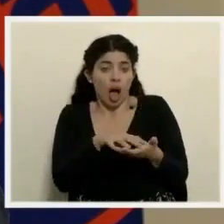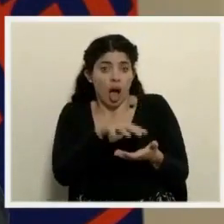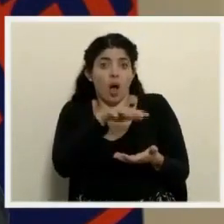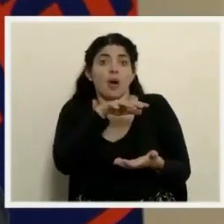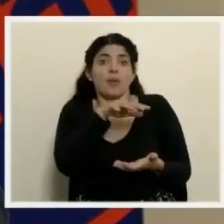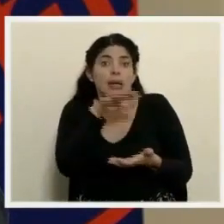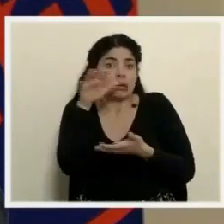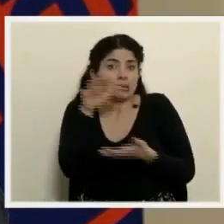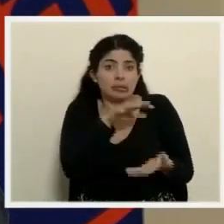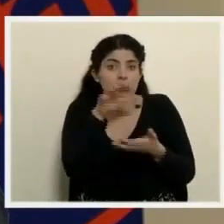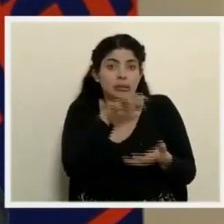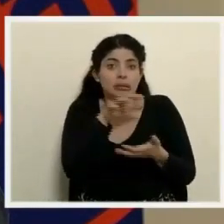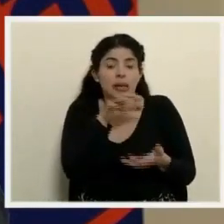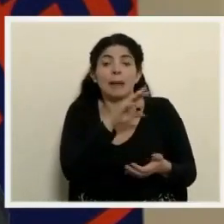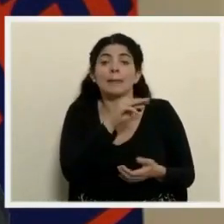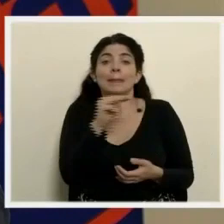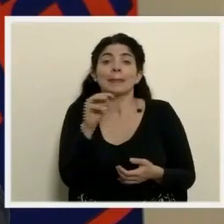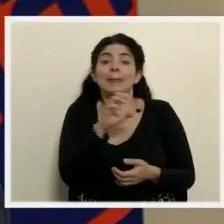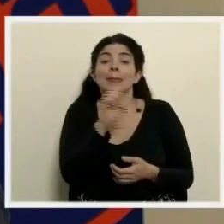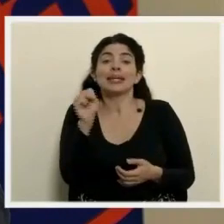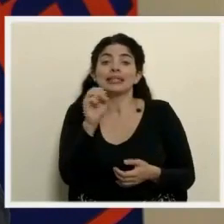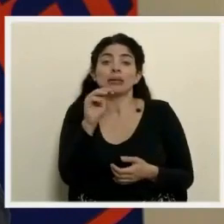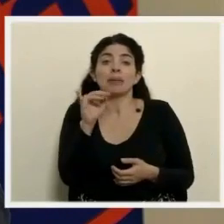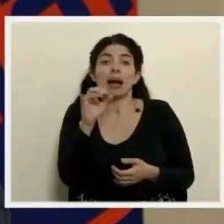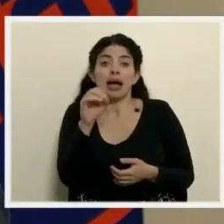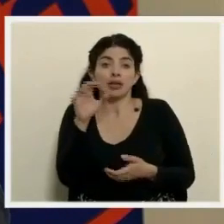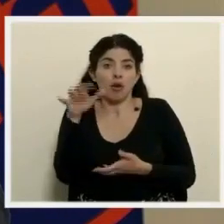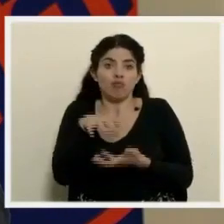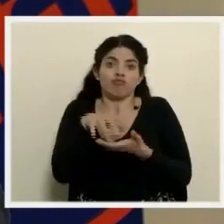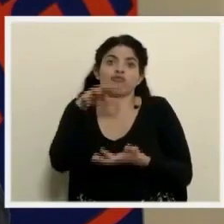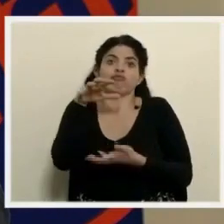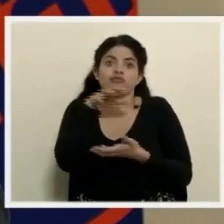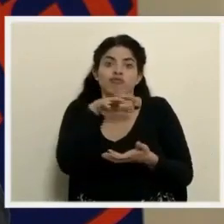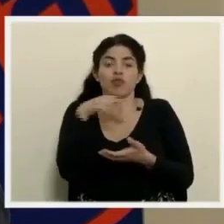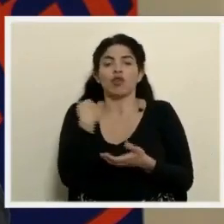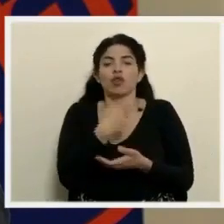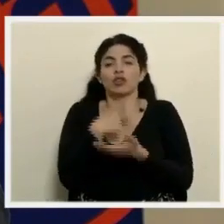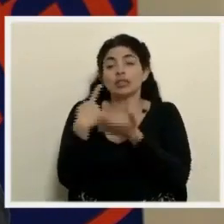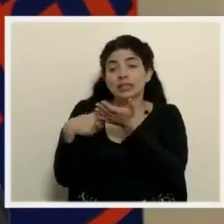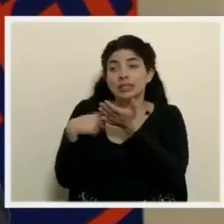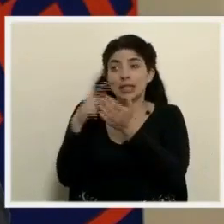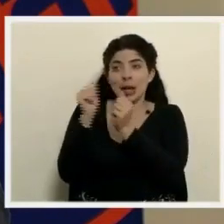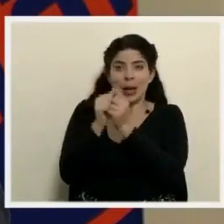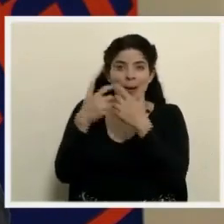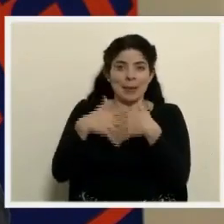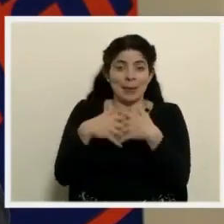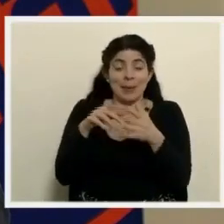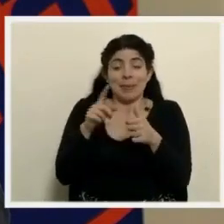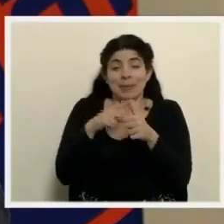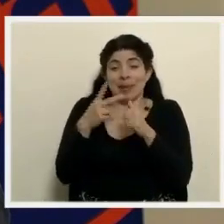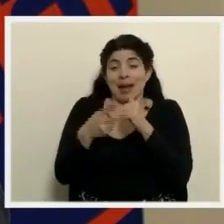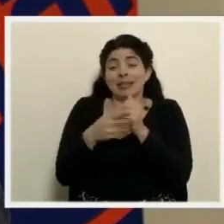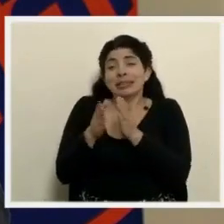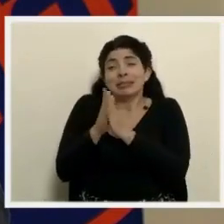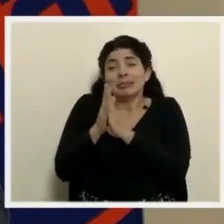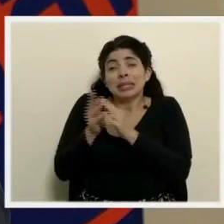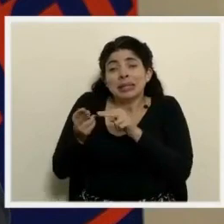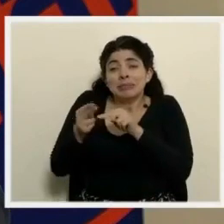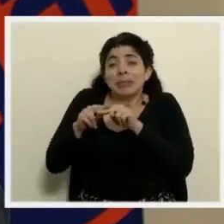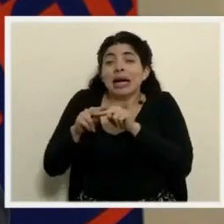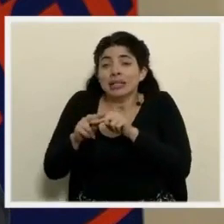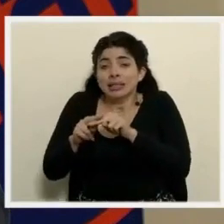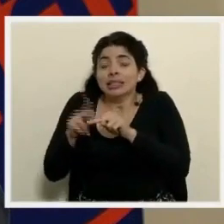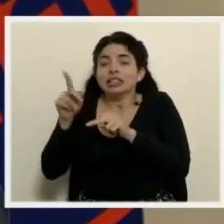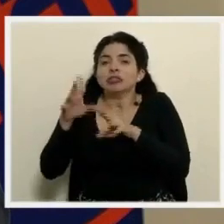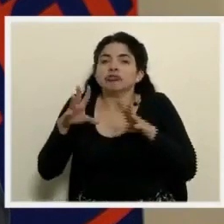durante el mes de mayo. Justamente lo que conversamos con la empresa en el momento que hicimos la primera ampliación era que íbamos a tener un